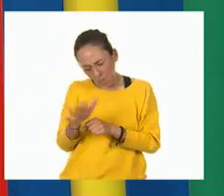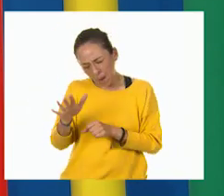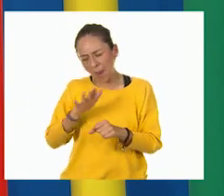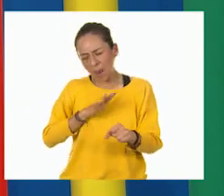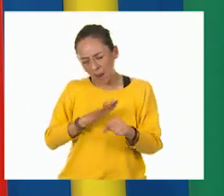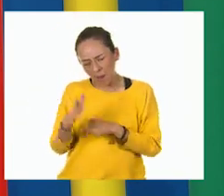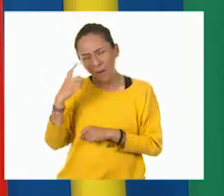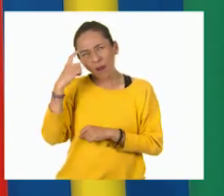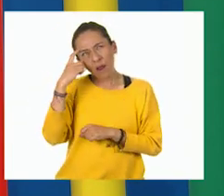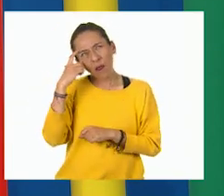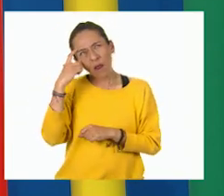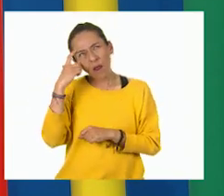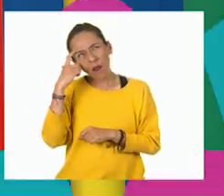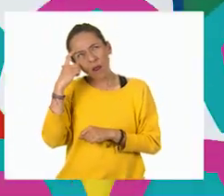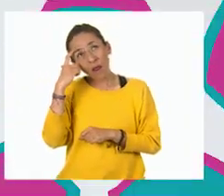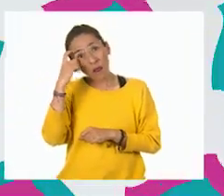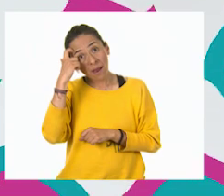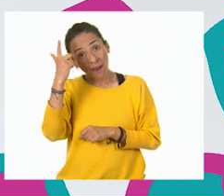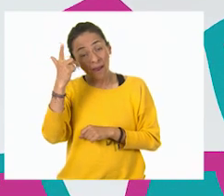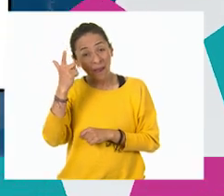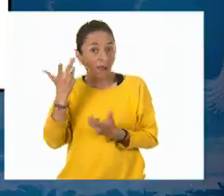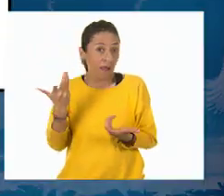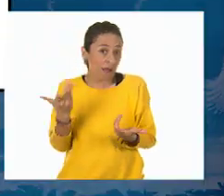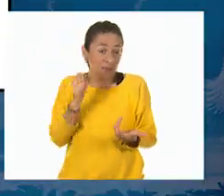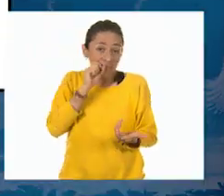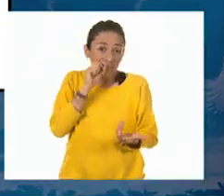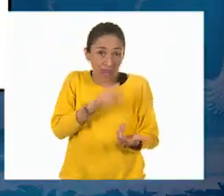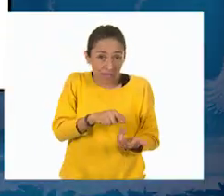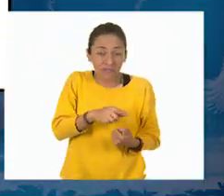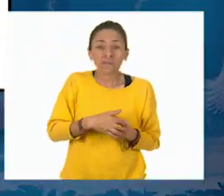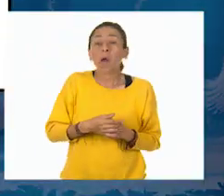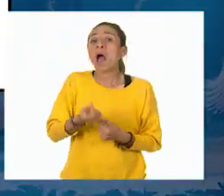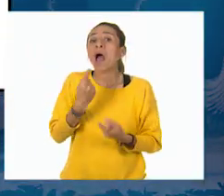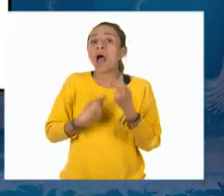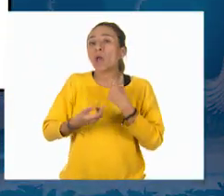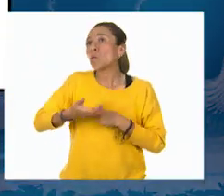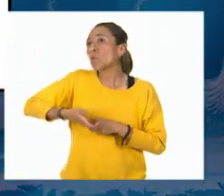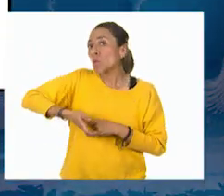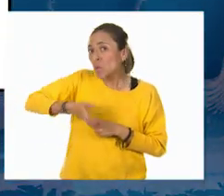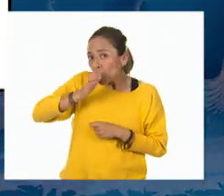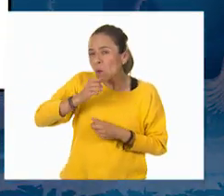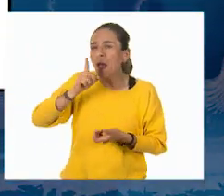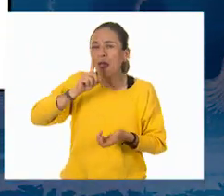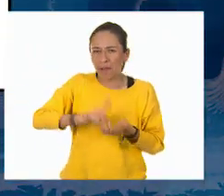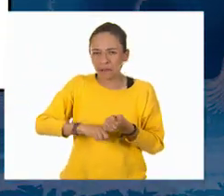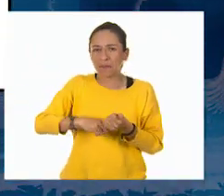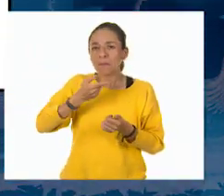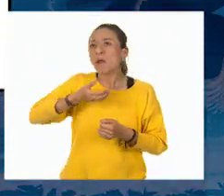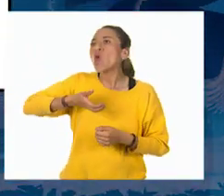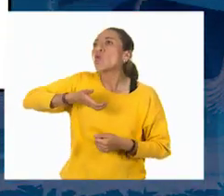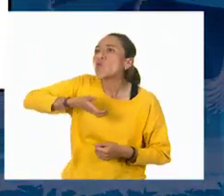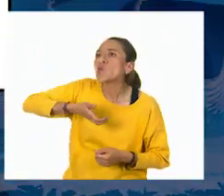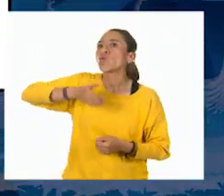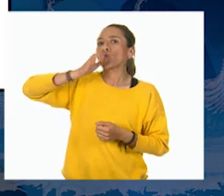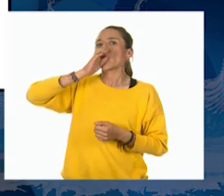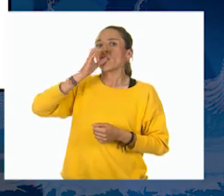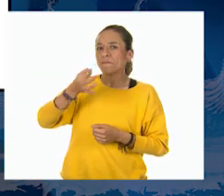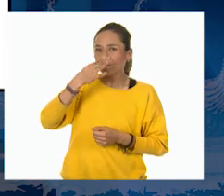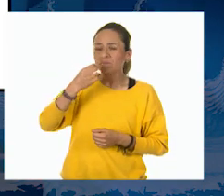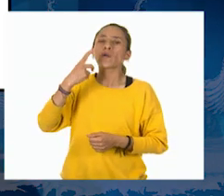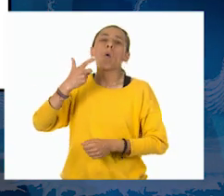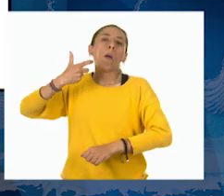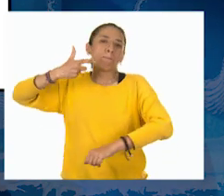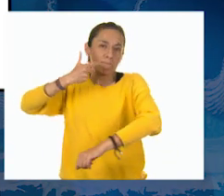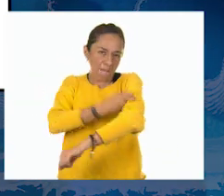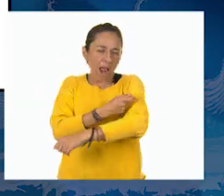medir medicamentos que son líquidos y se toman o se inyectan. Las jeringas para aplicarlos,